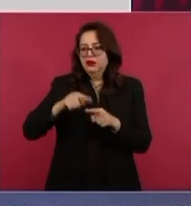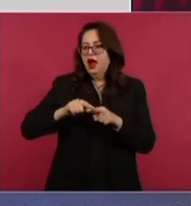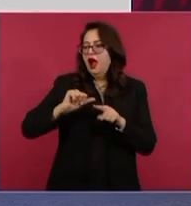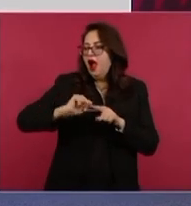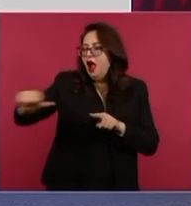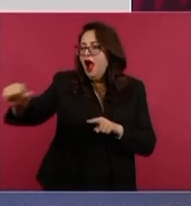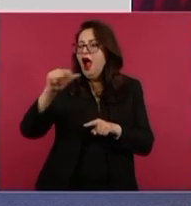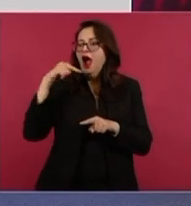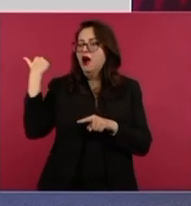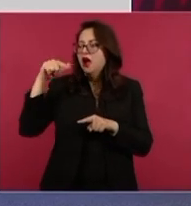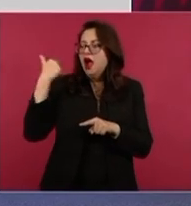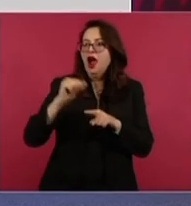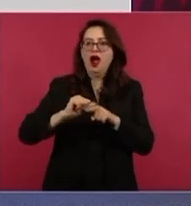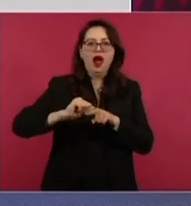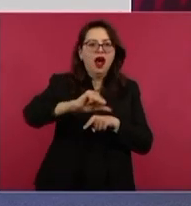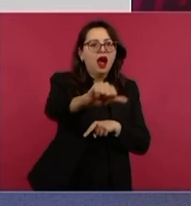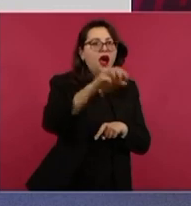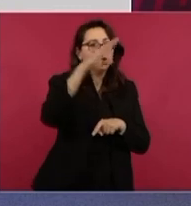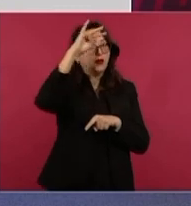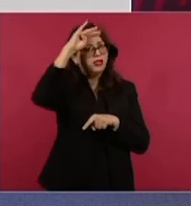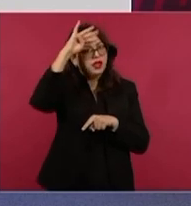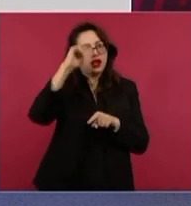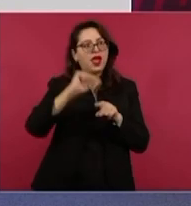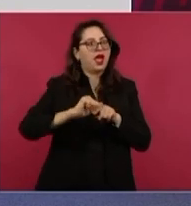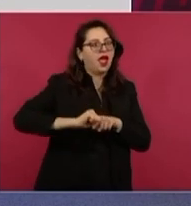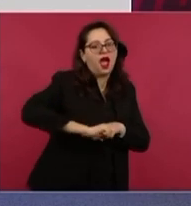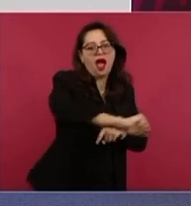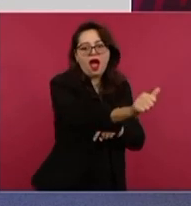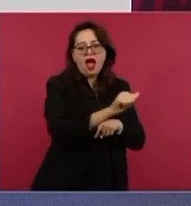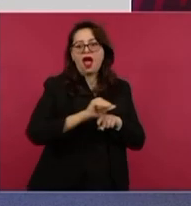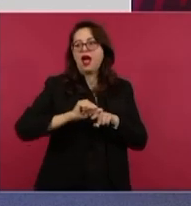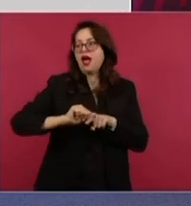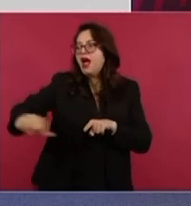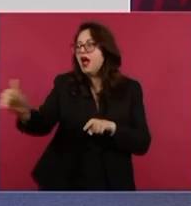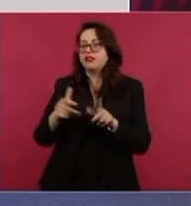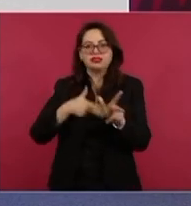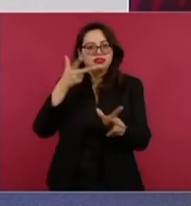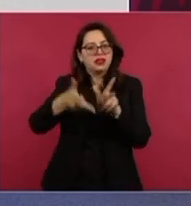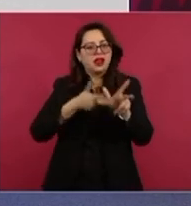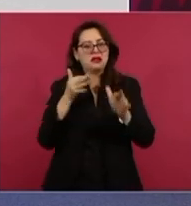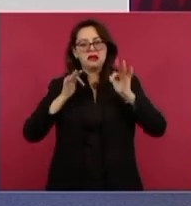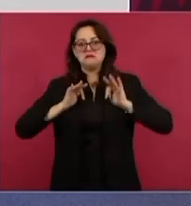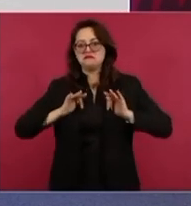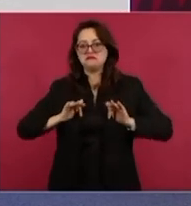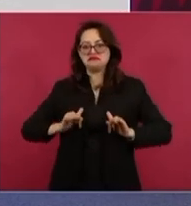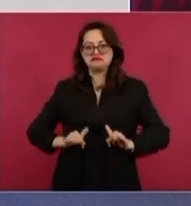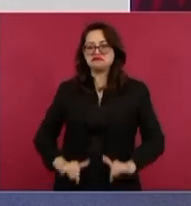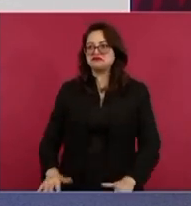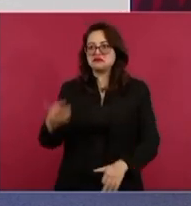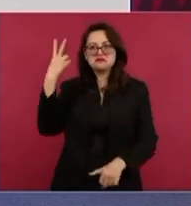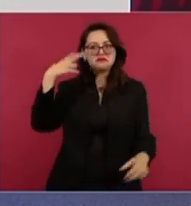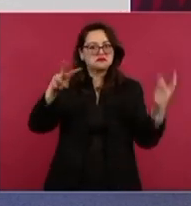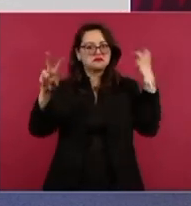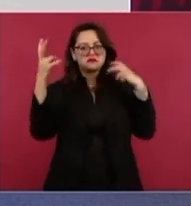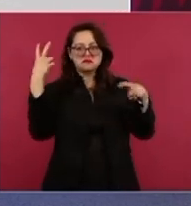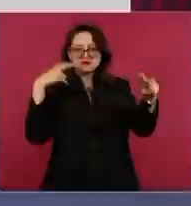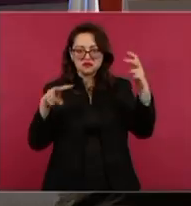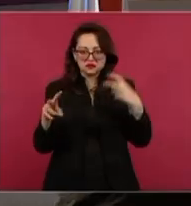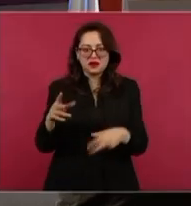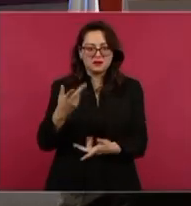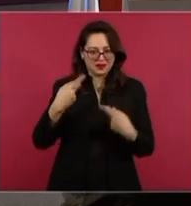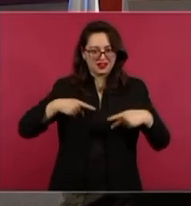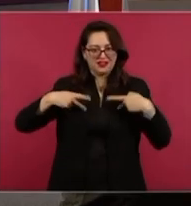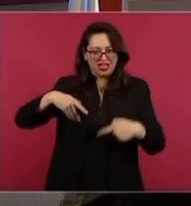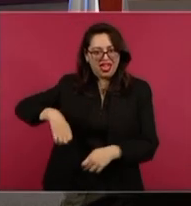los que tienen más edad se acuerdan de eso. Entonces, ¿qué ventajas tenemos?